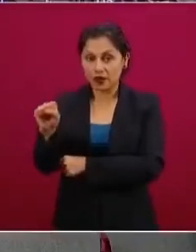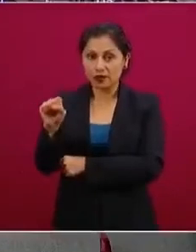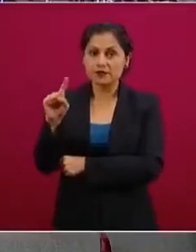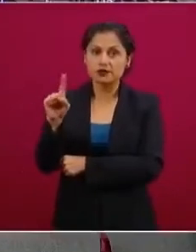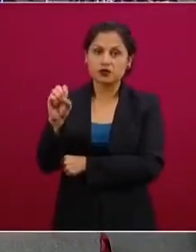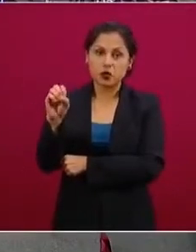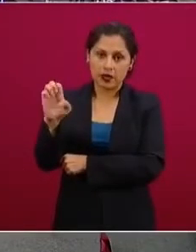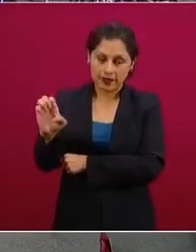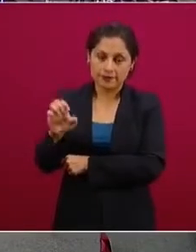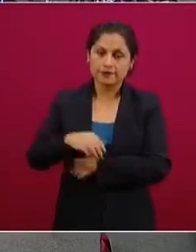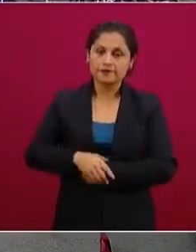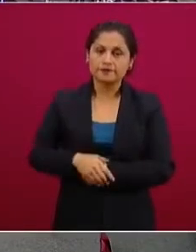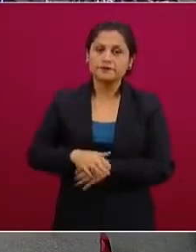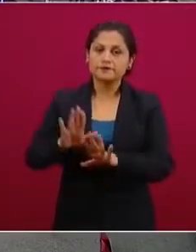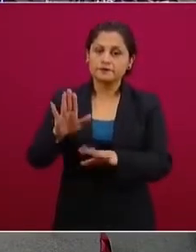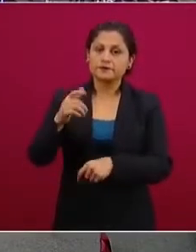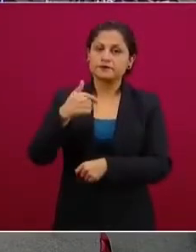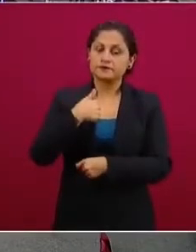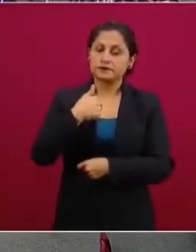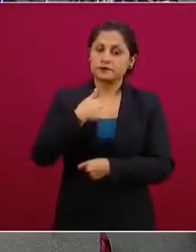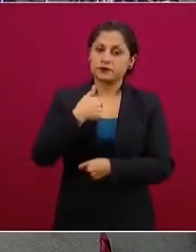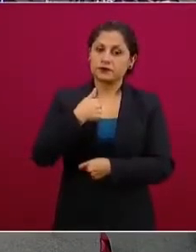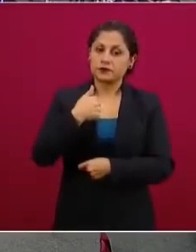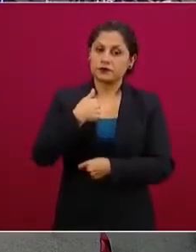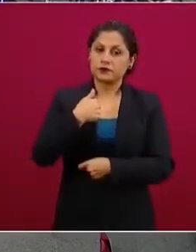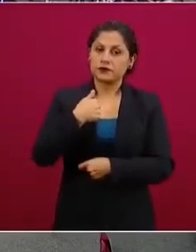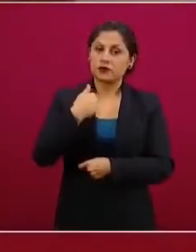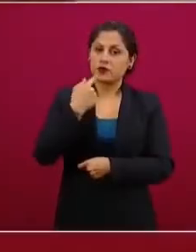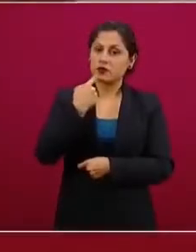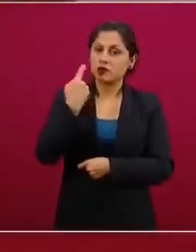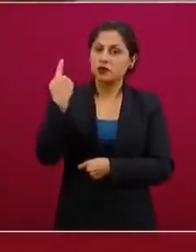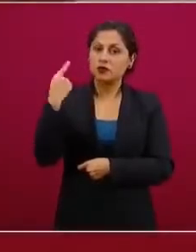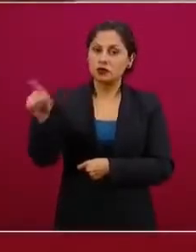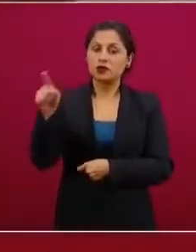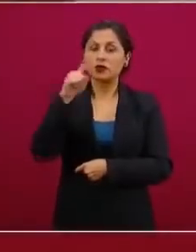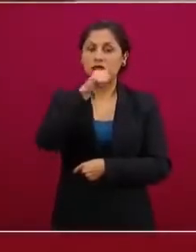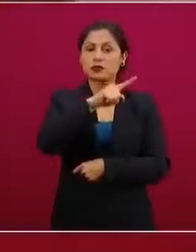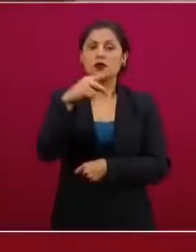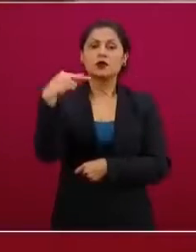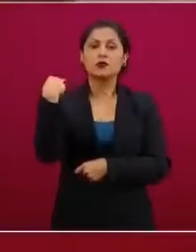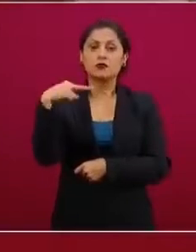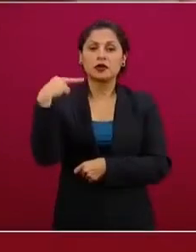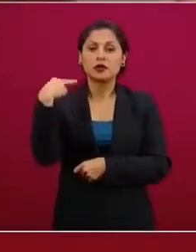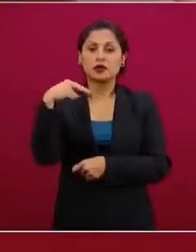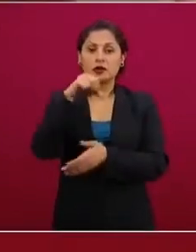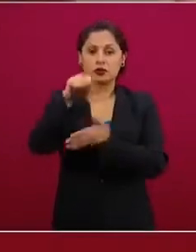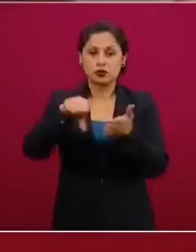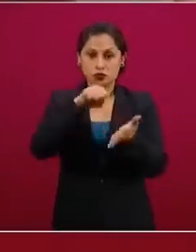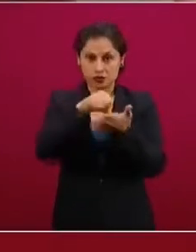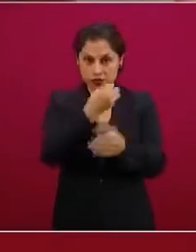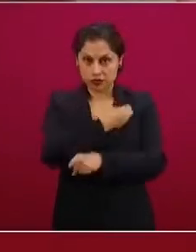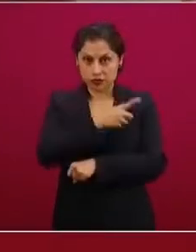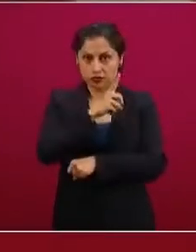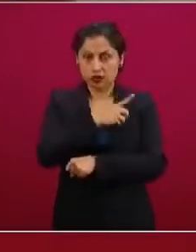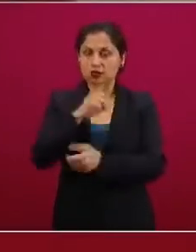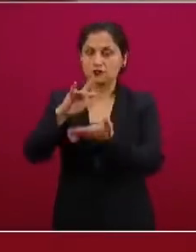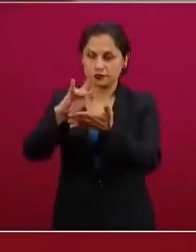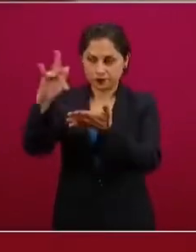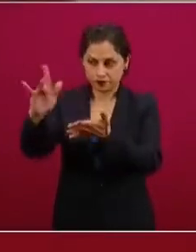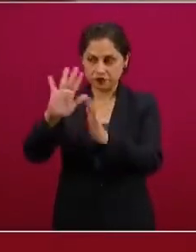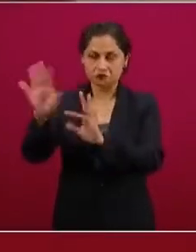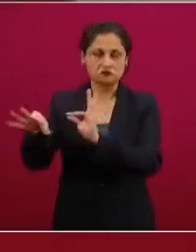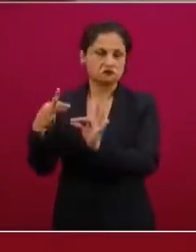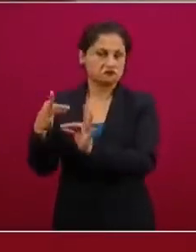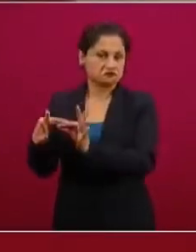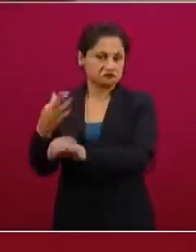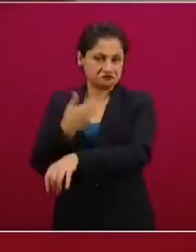Hice una denuncia acerca de una clínica de Veracruz, Córdoba. Muchas gracias, todo salió muy bien. Nada más que…